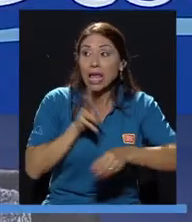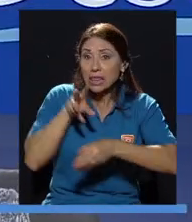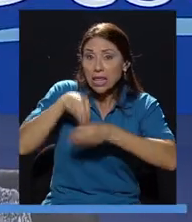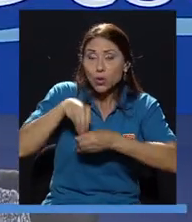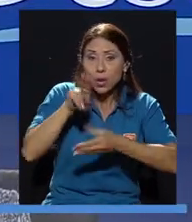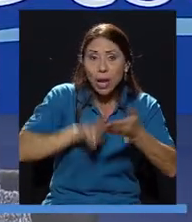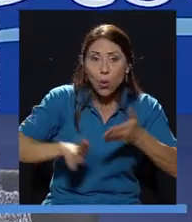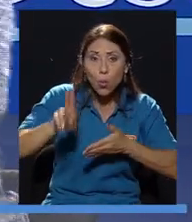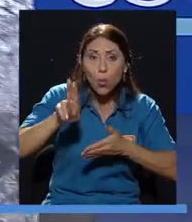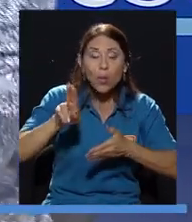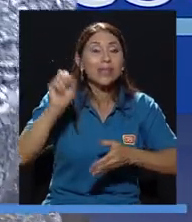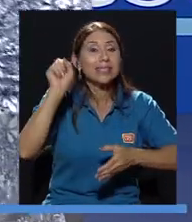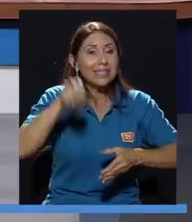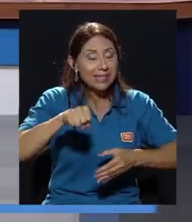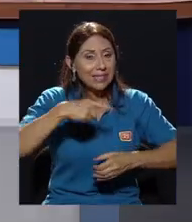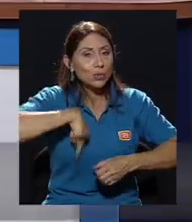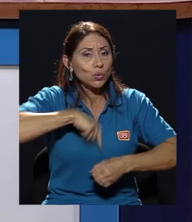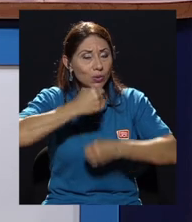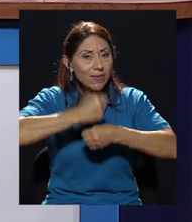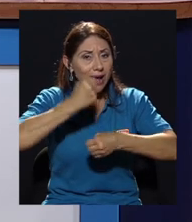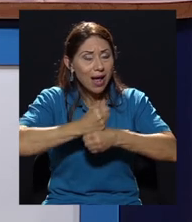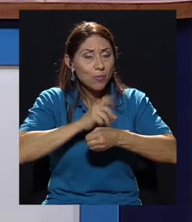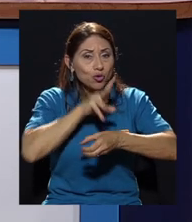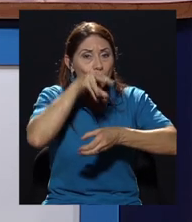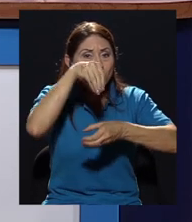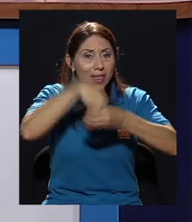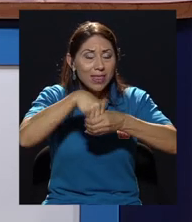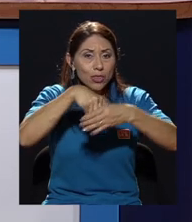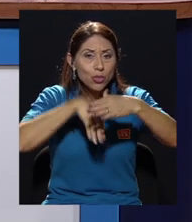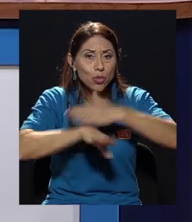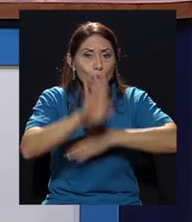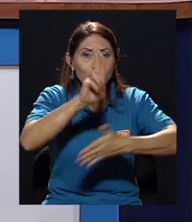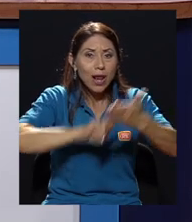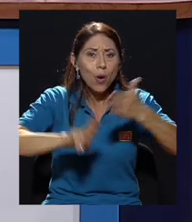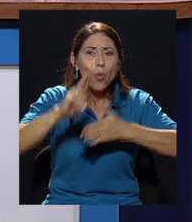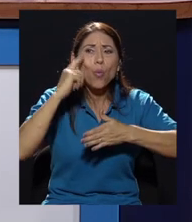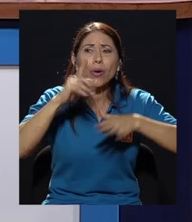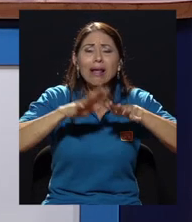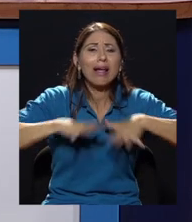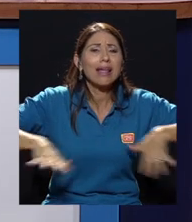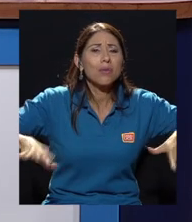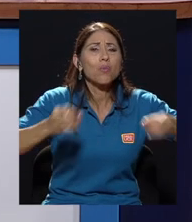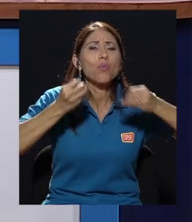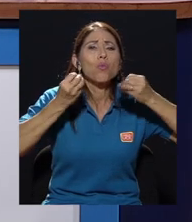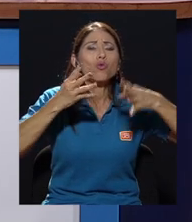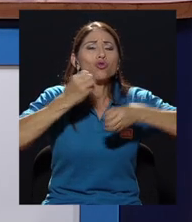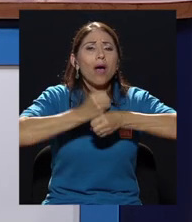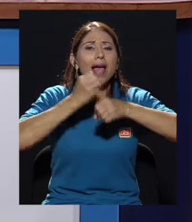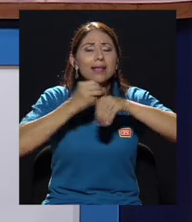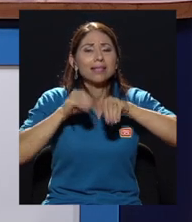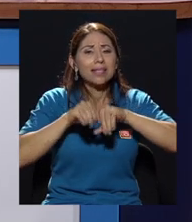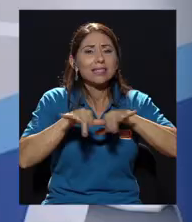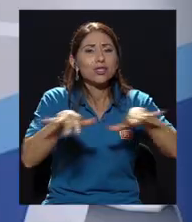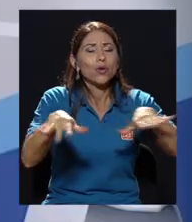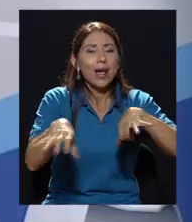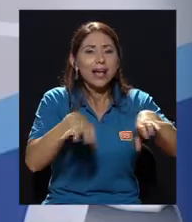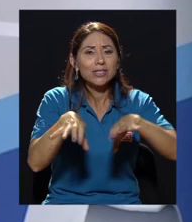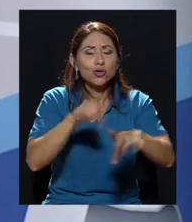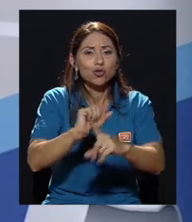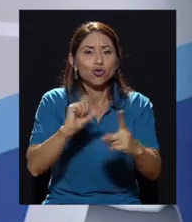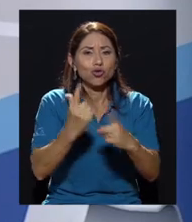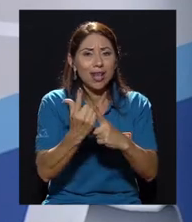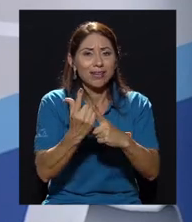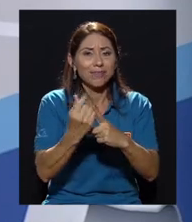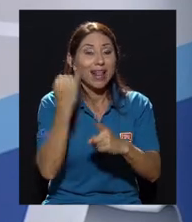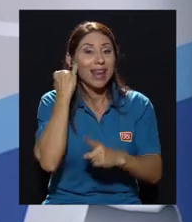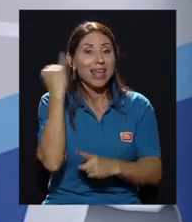perdón, dentro de la U. Exactamente, trabajamos dentro de la U, porque la U tiene mucha extensión, mucha acción social, y la idea